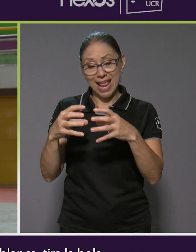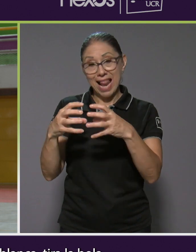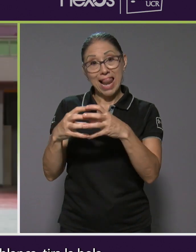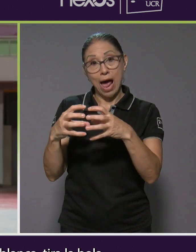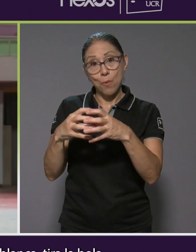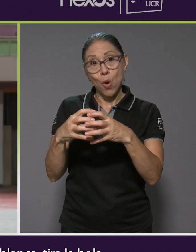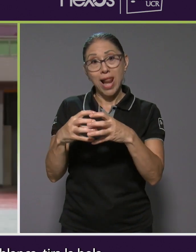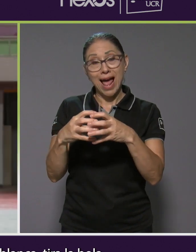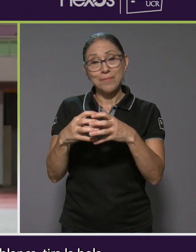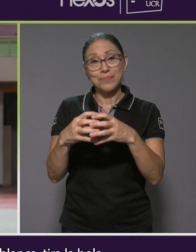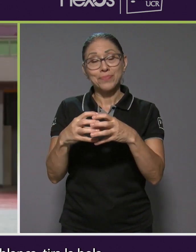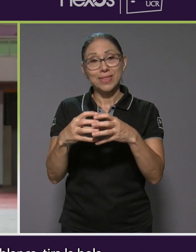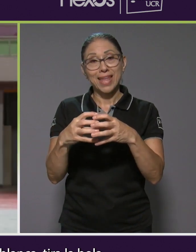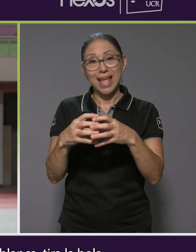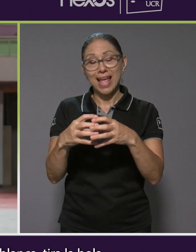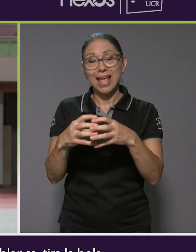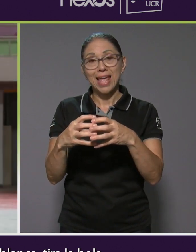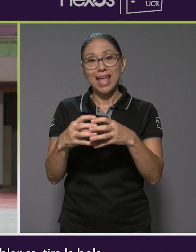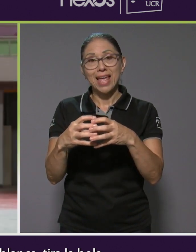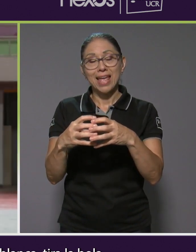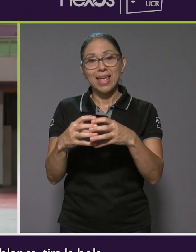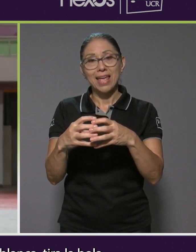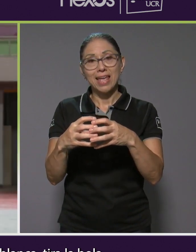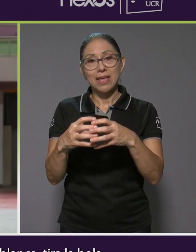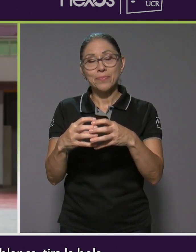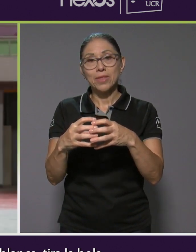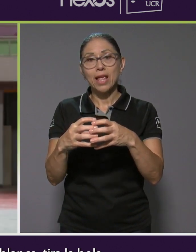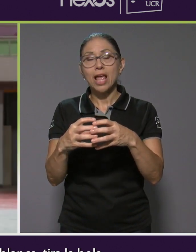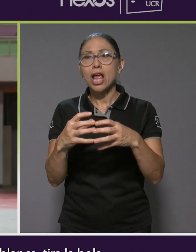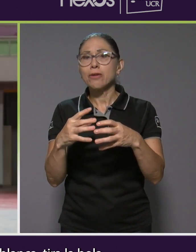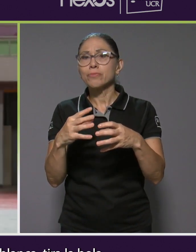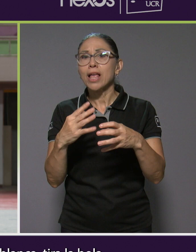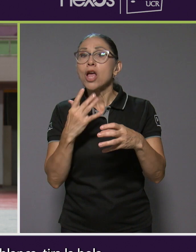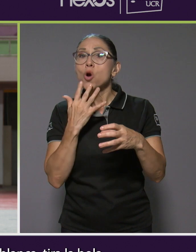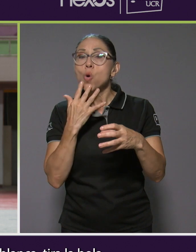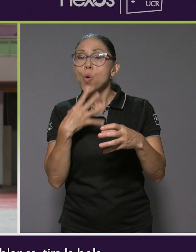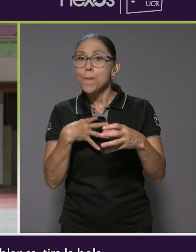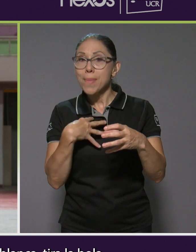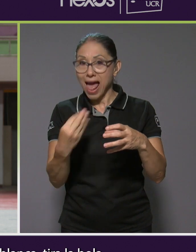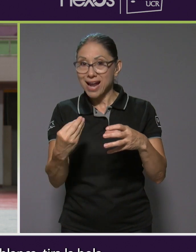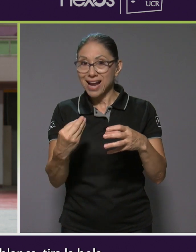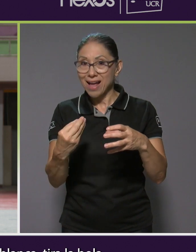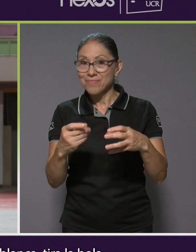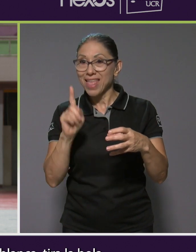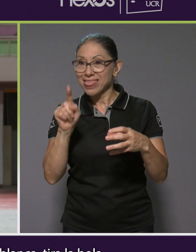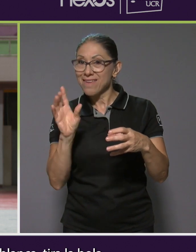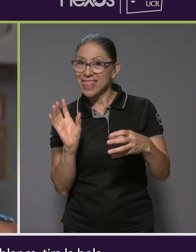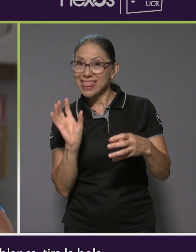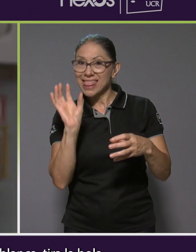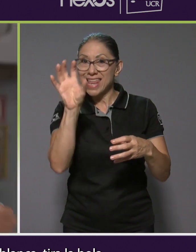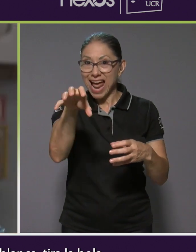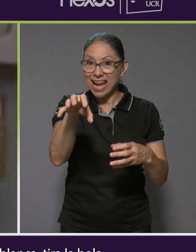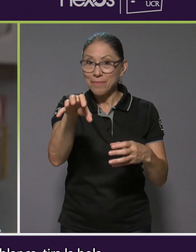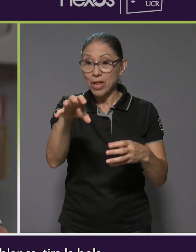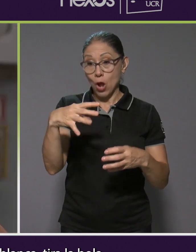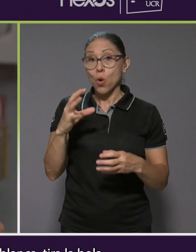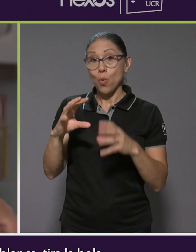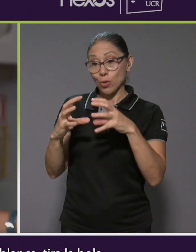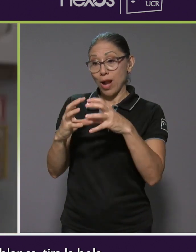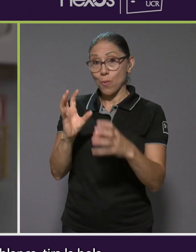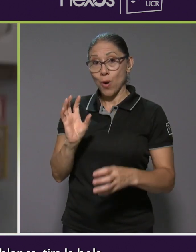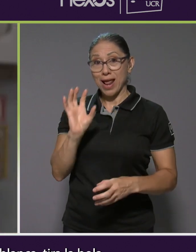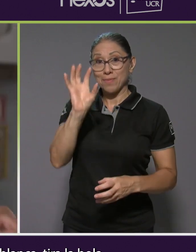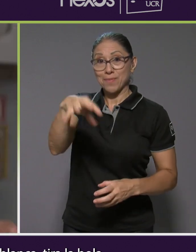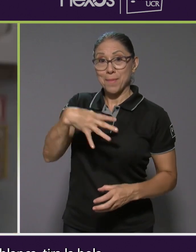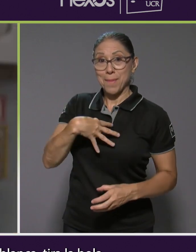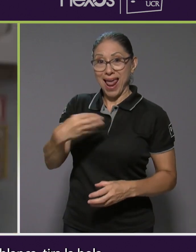el lanta, y se nos tira la bola lanta, ya se